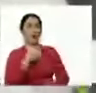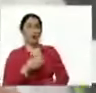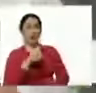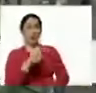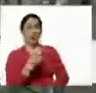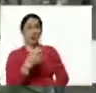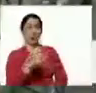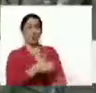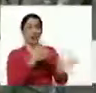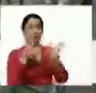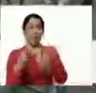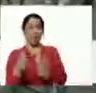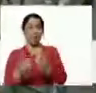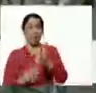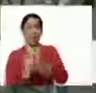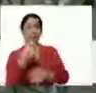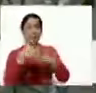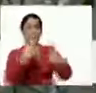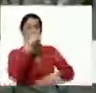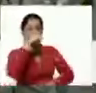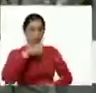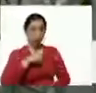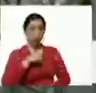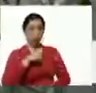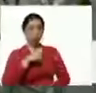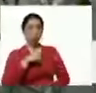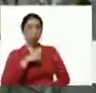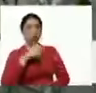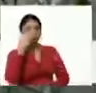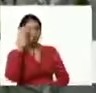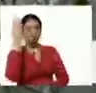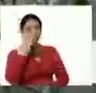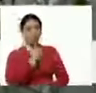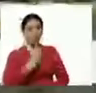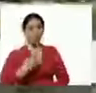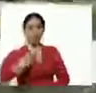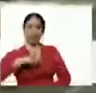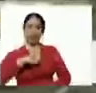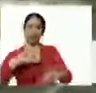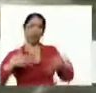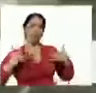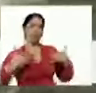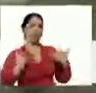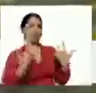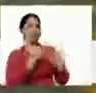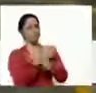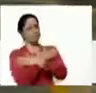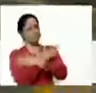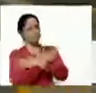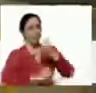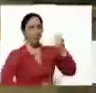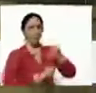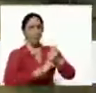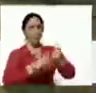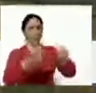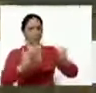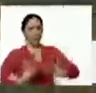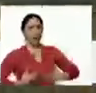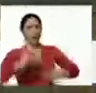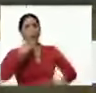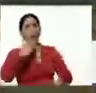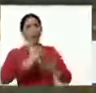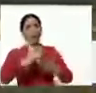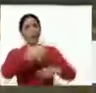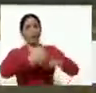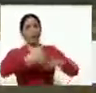tercera parte para mayo del otro año, si Dios quiere primeramente, y estamos muy contentos y muy agradecidos por el apoyo prestado por parte del Estado.